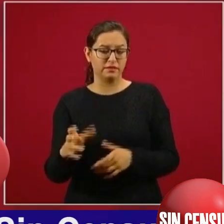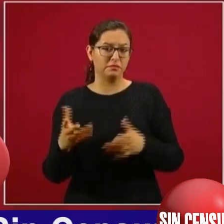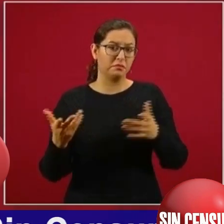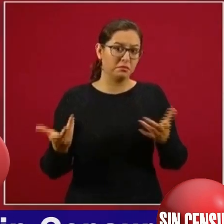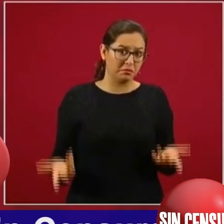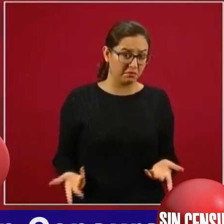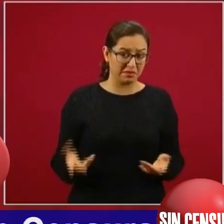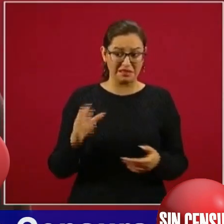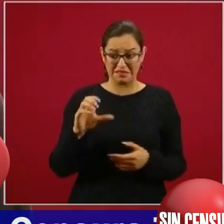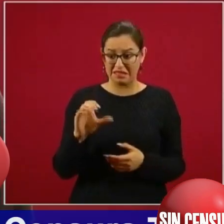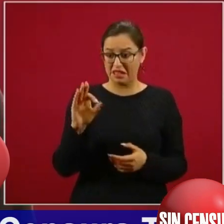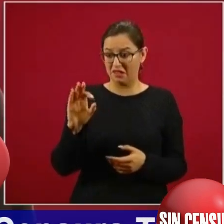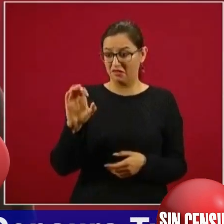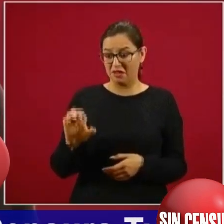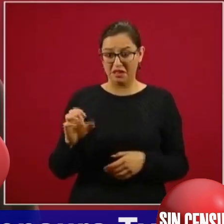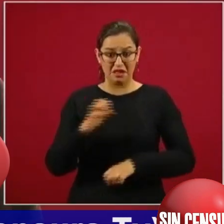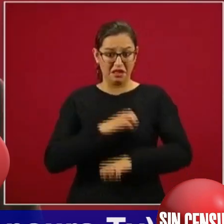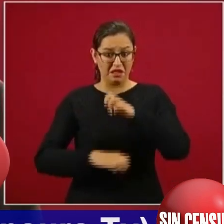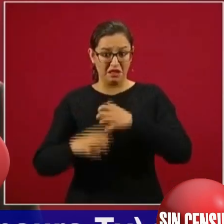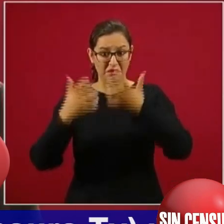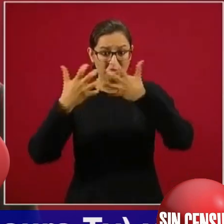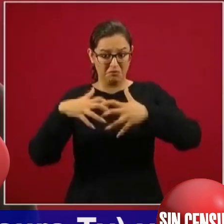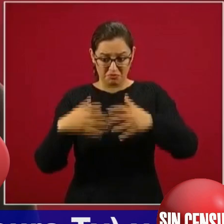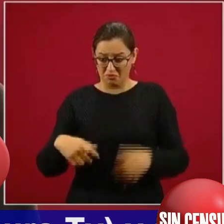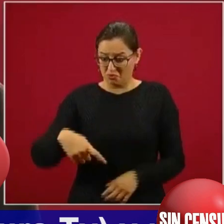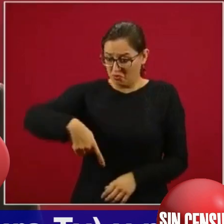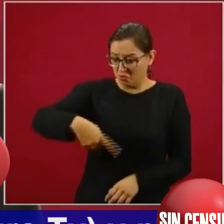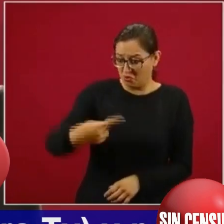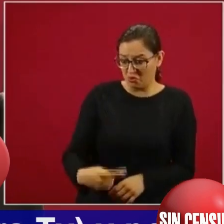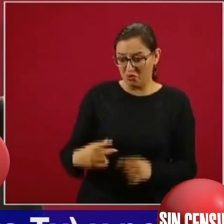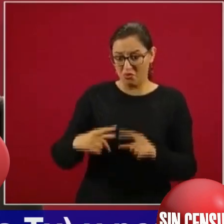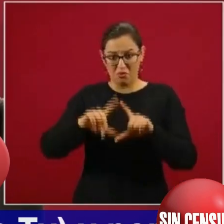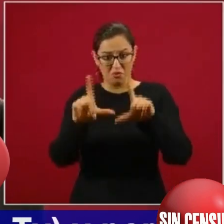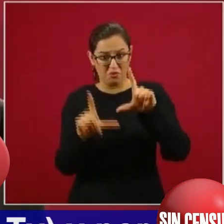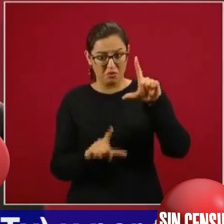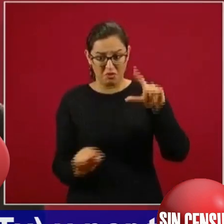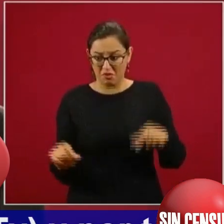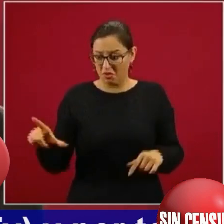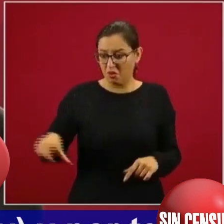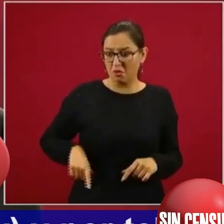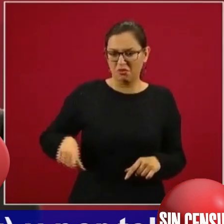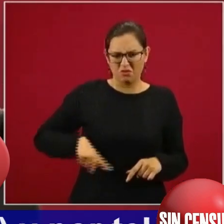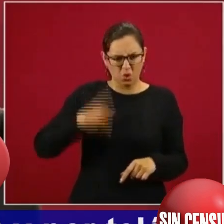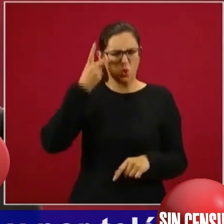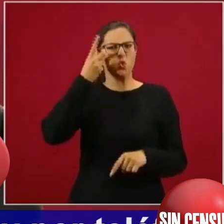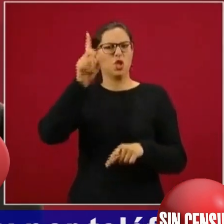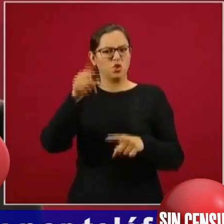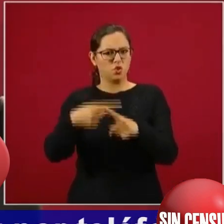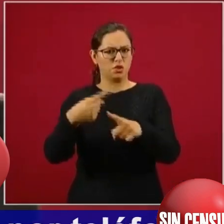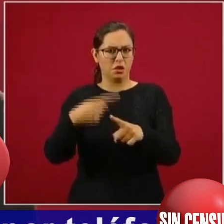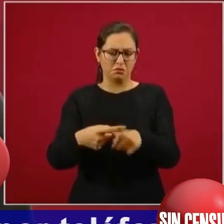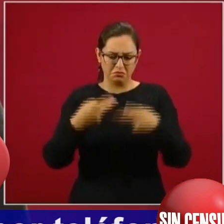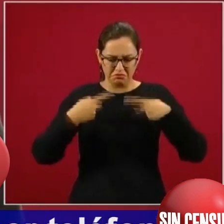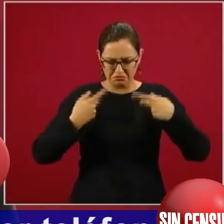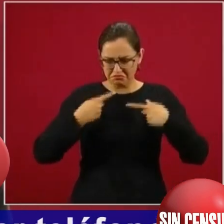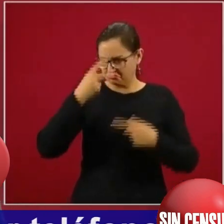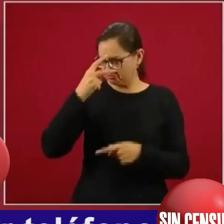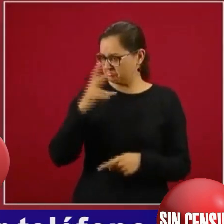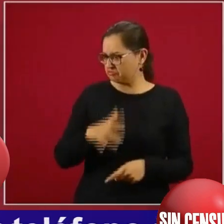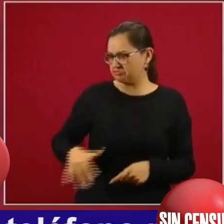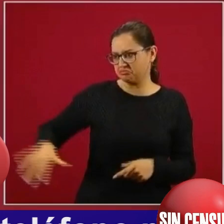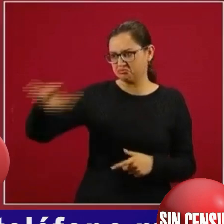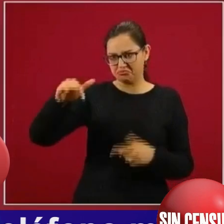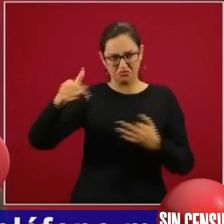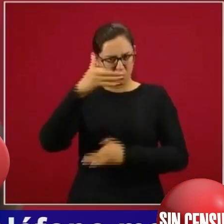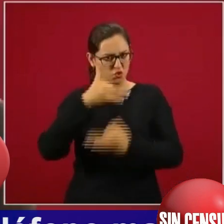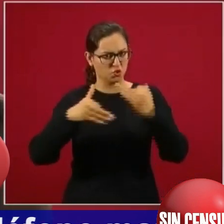de Electricidad es una empresa pública, es de todos los mexicanos. Se